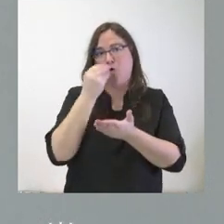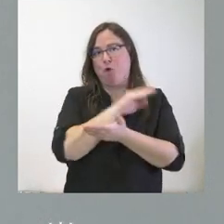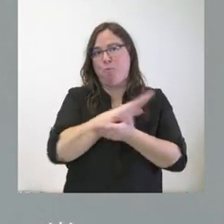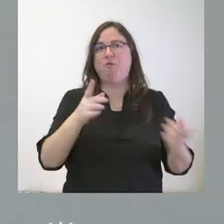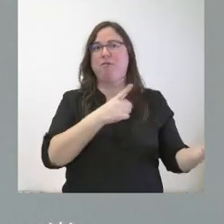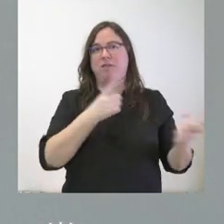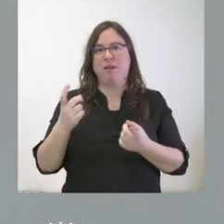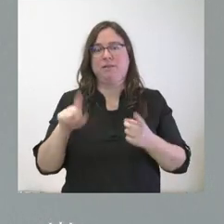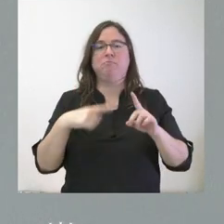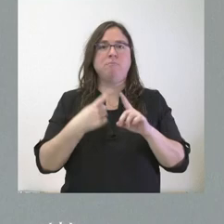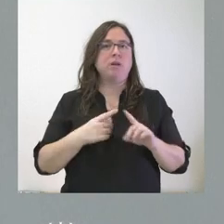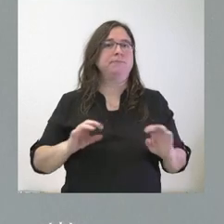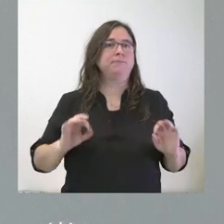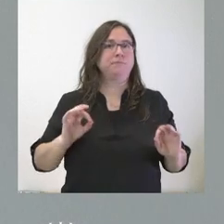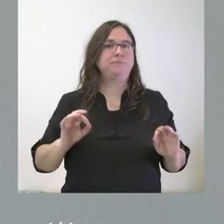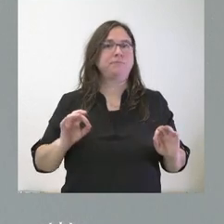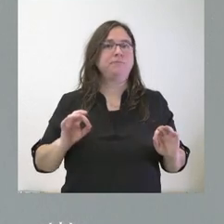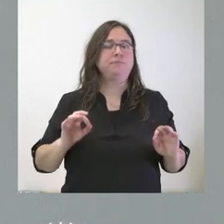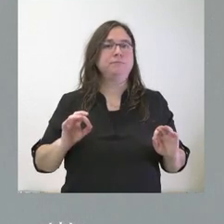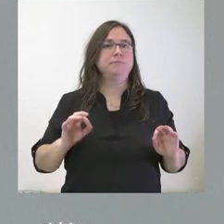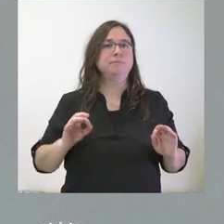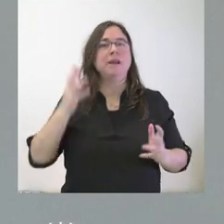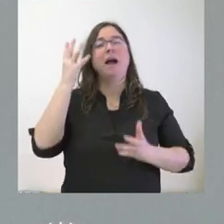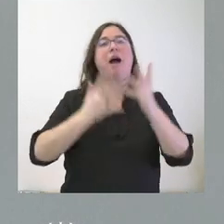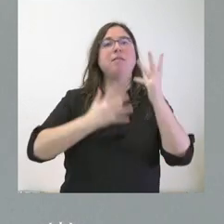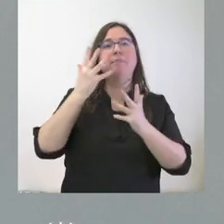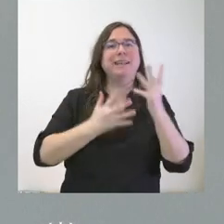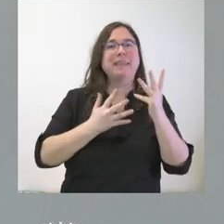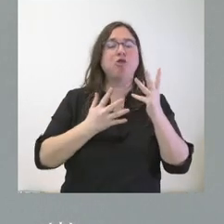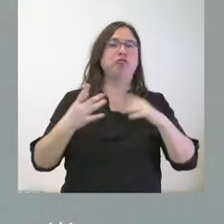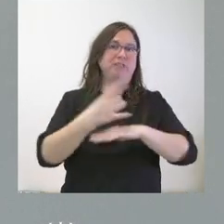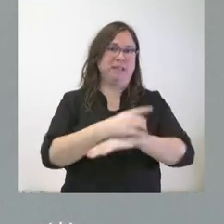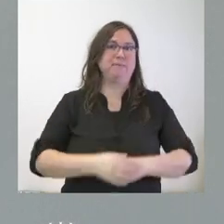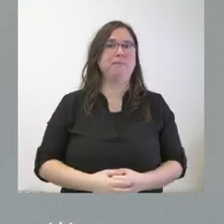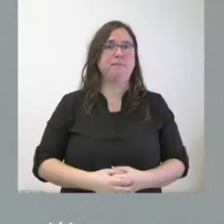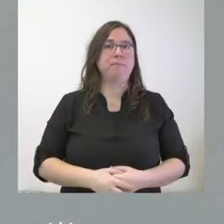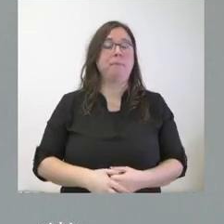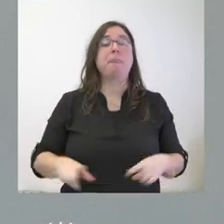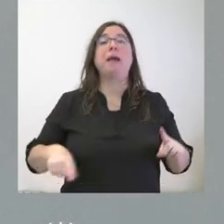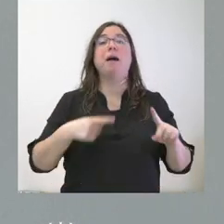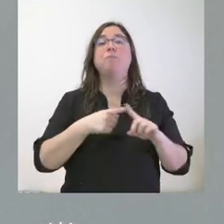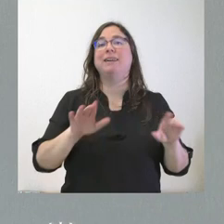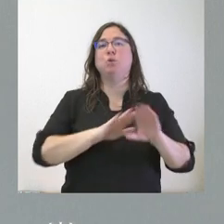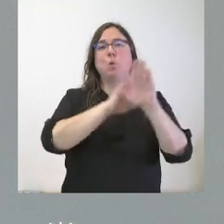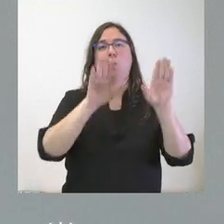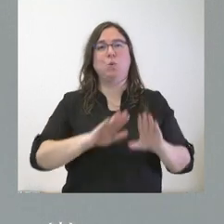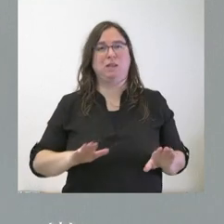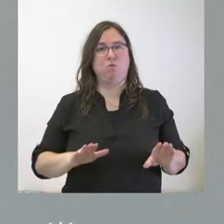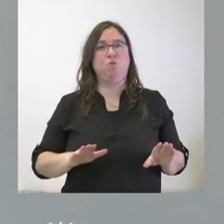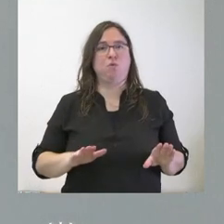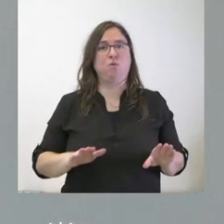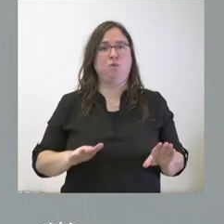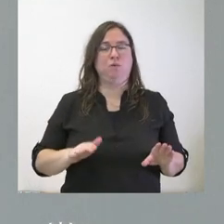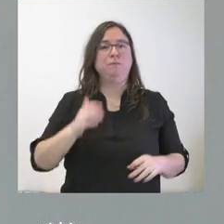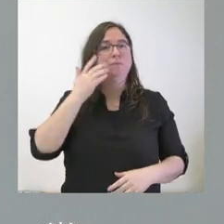instalaciones por parte de la Administración Ferroviaria. Y el último punto que les